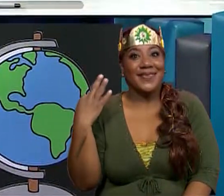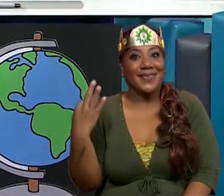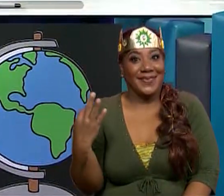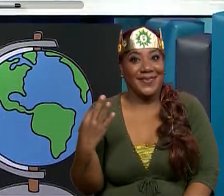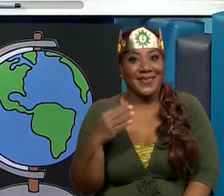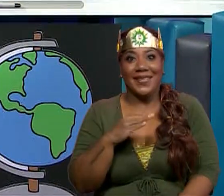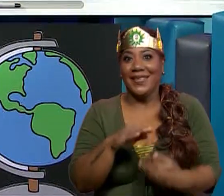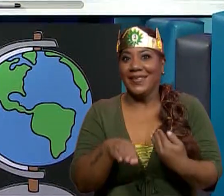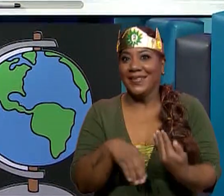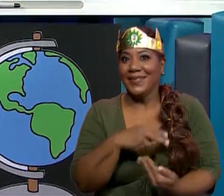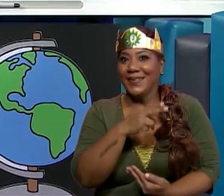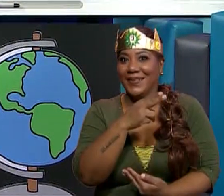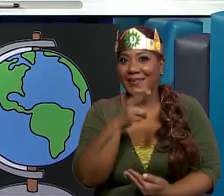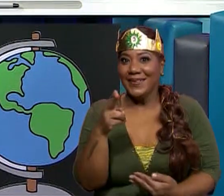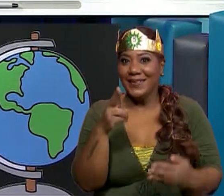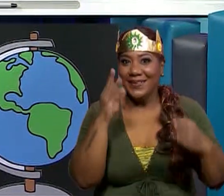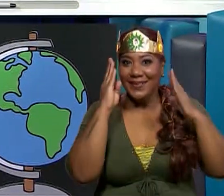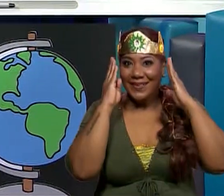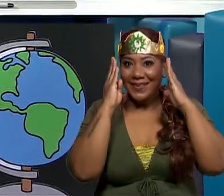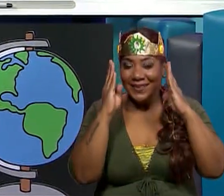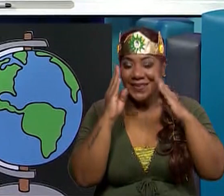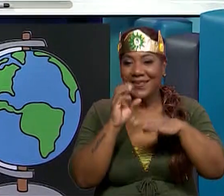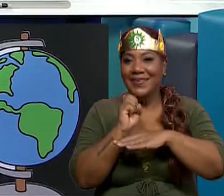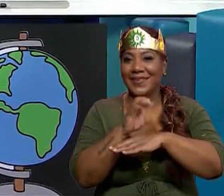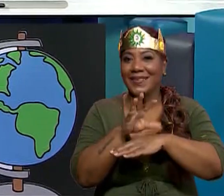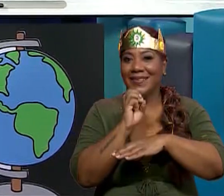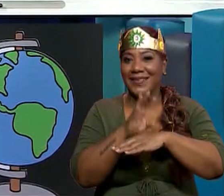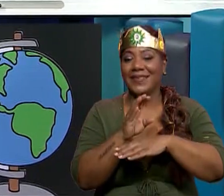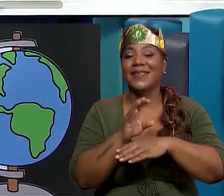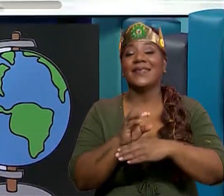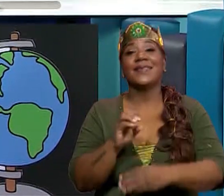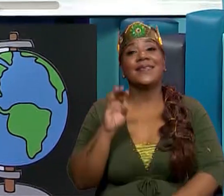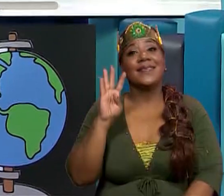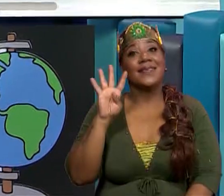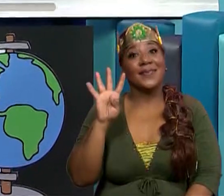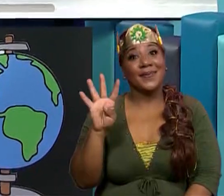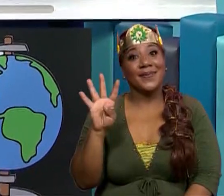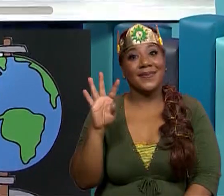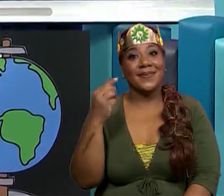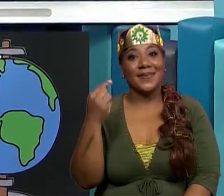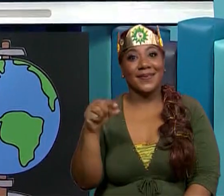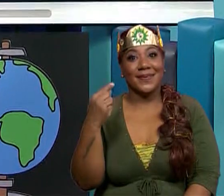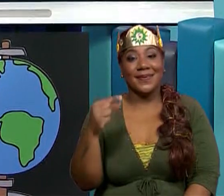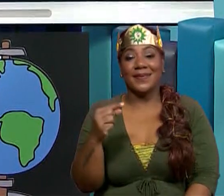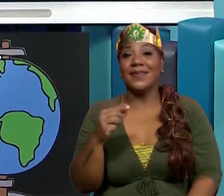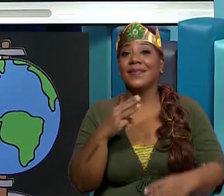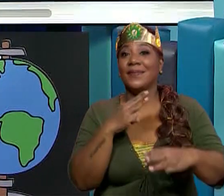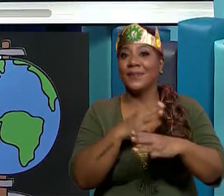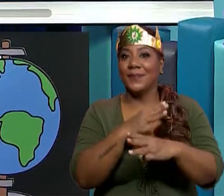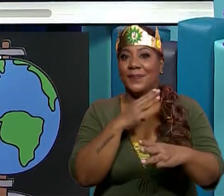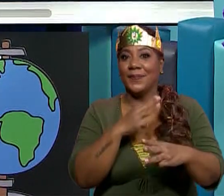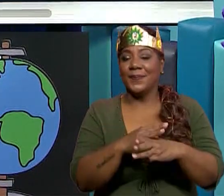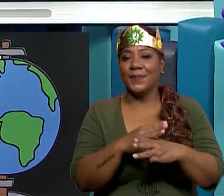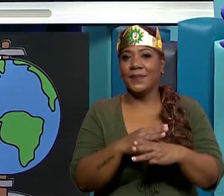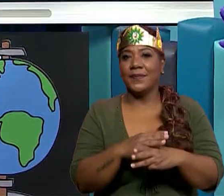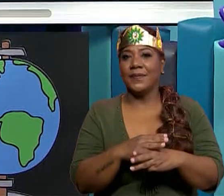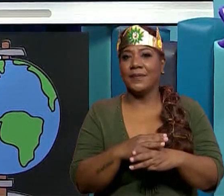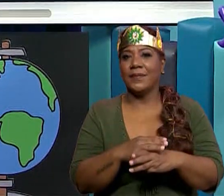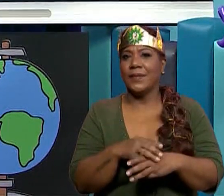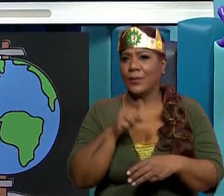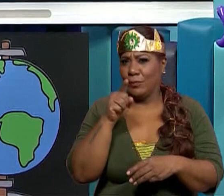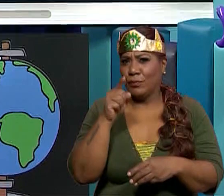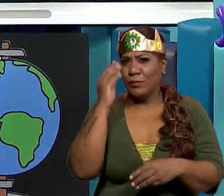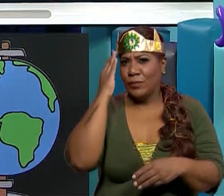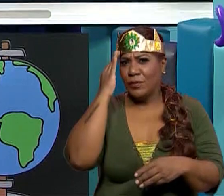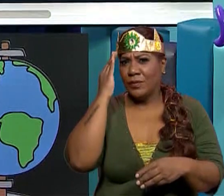ajustes razonables de matemáticas para cuarto grado. Chicos, pero antes de iniciar, quiero preguntar, aunque yo creo que ya